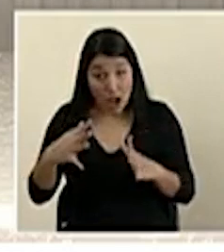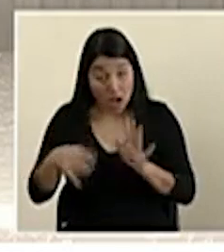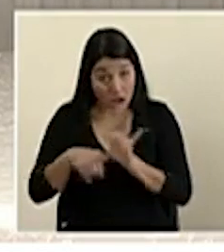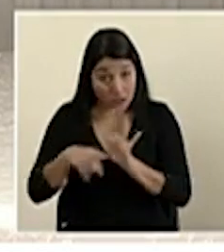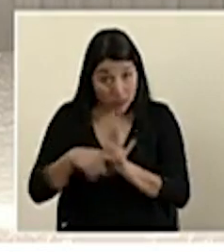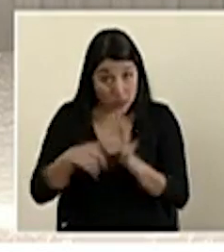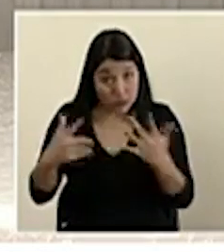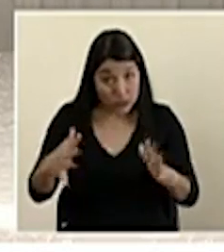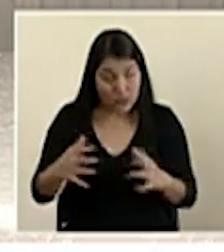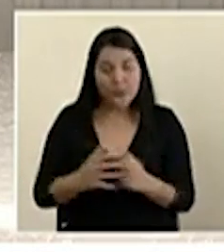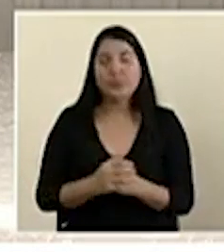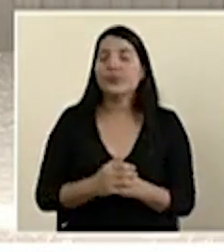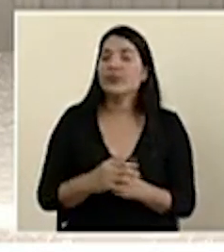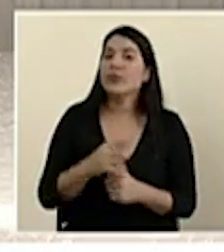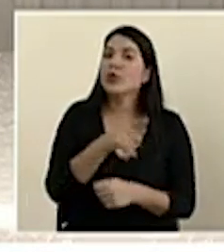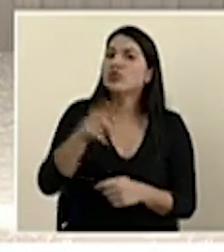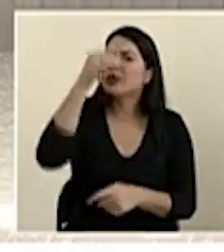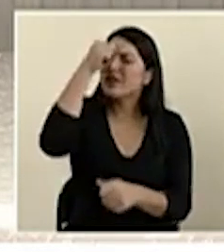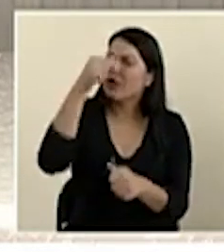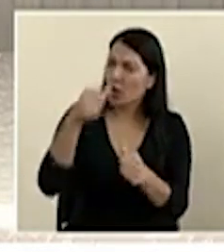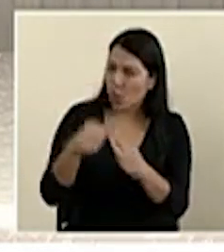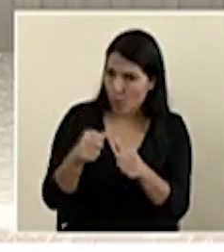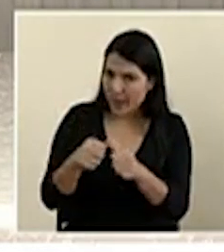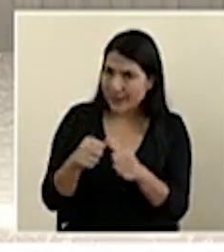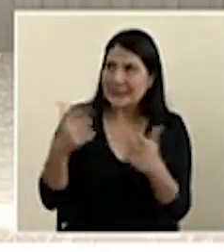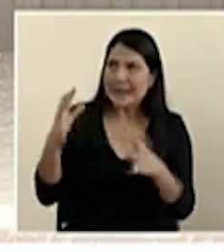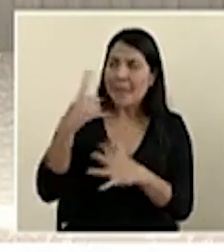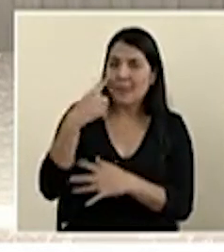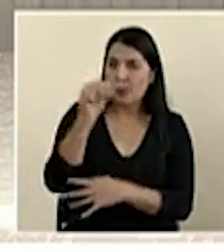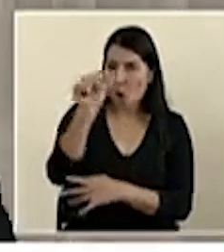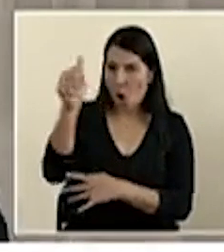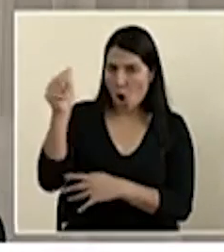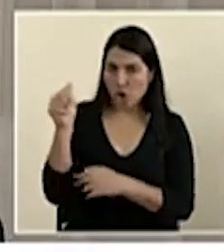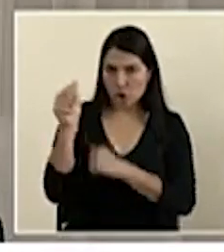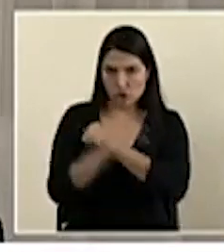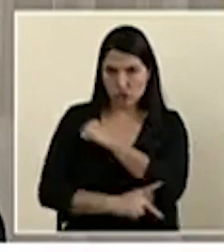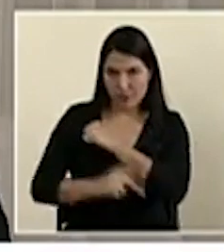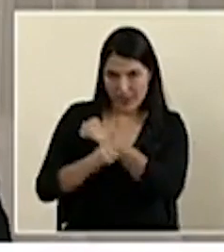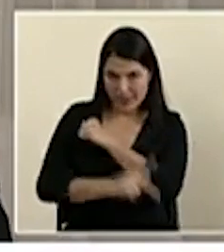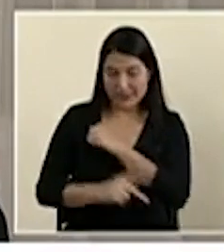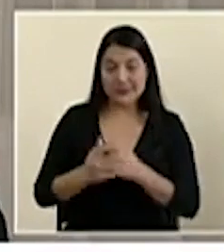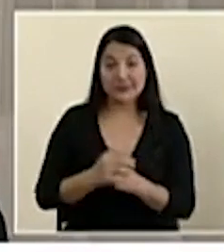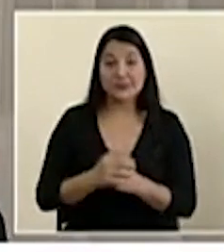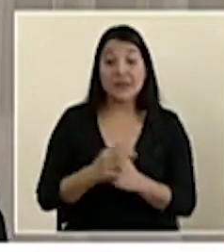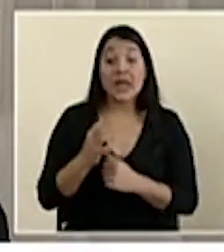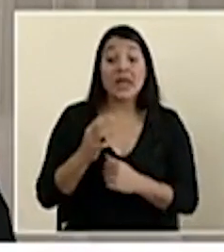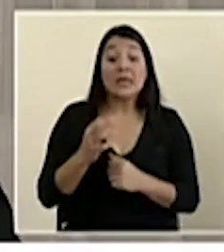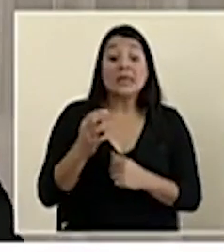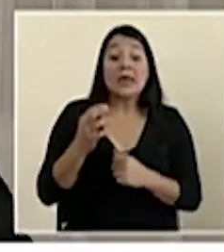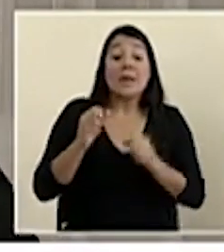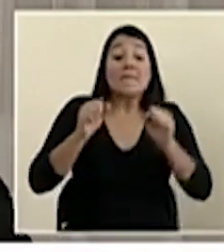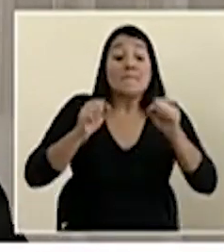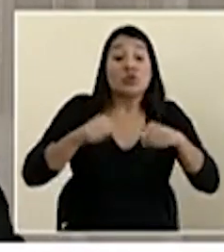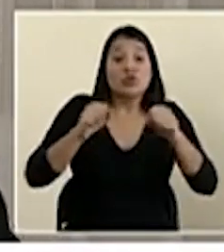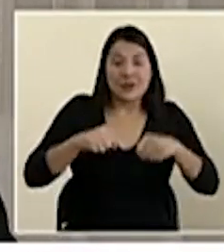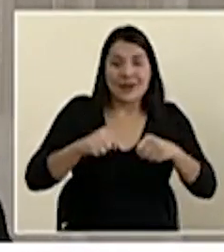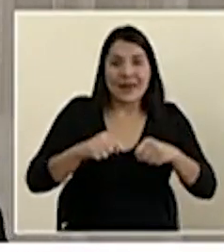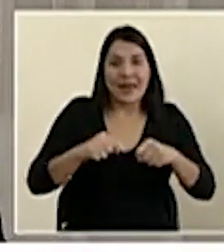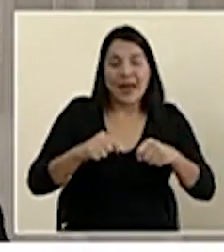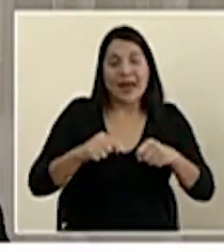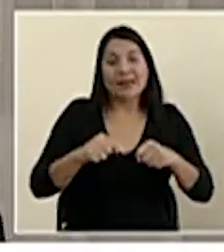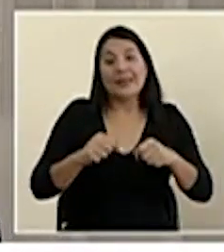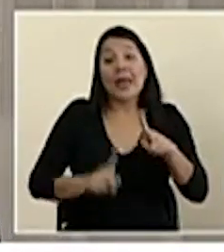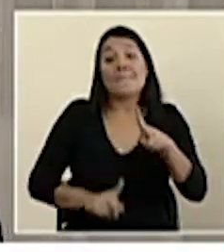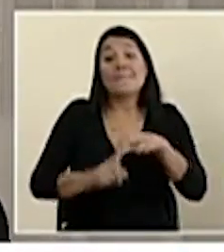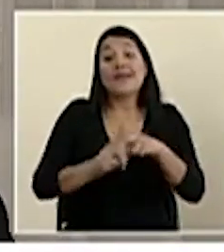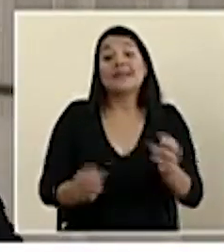y lo hemos visto incluso en otros países, la posibilidad de tener más casos y que los agrupamientos de